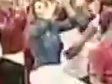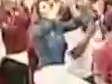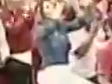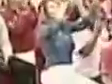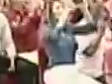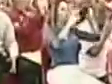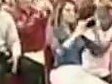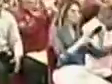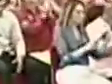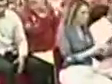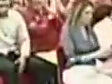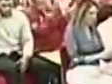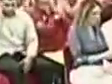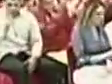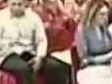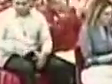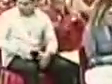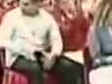Maduro Moros